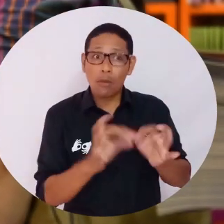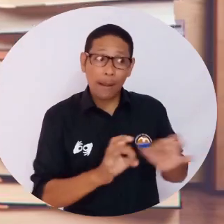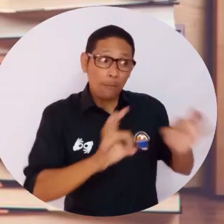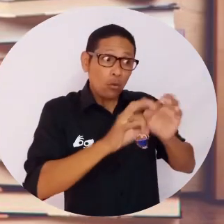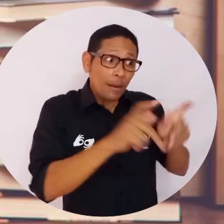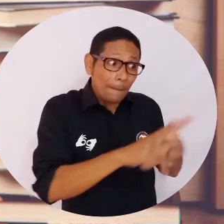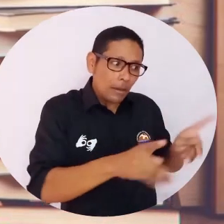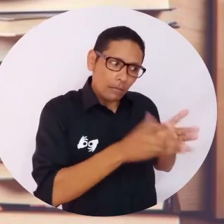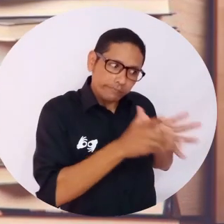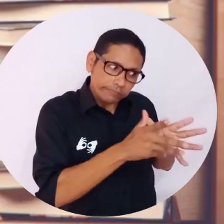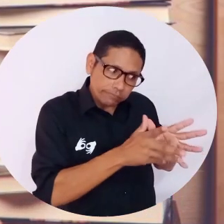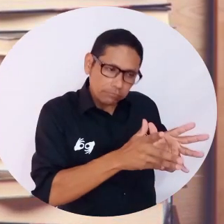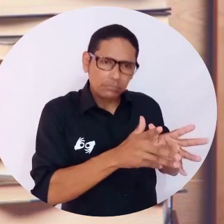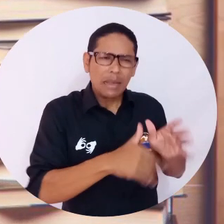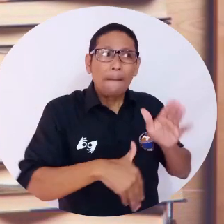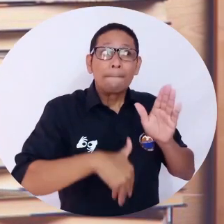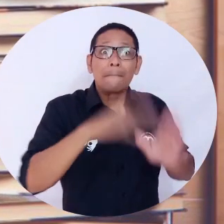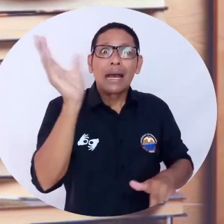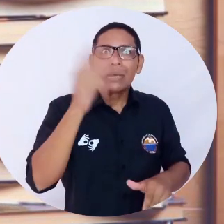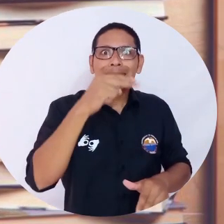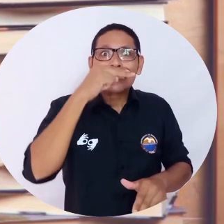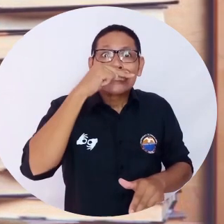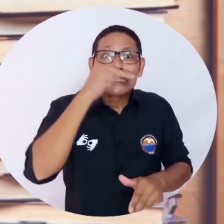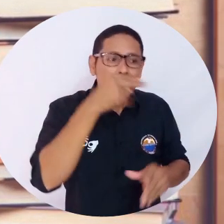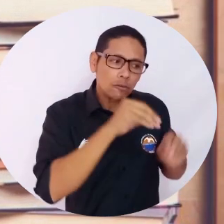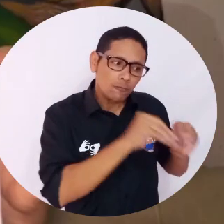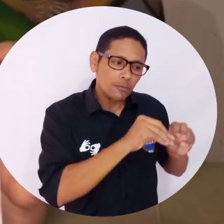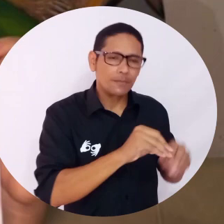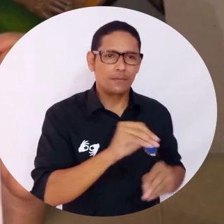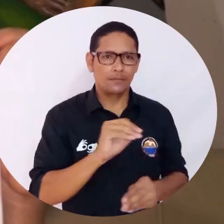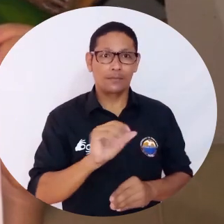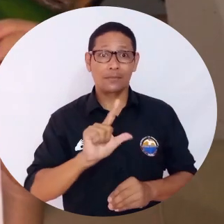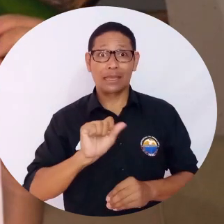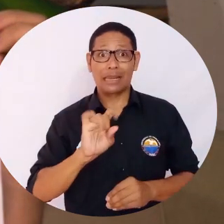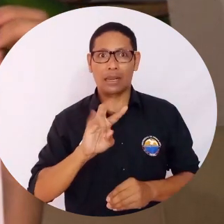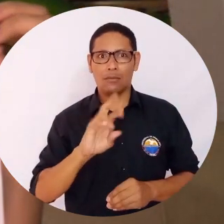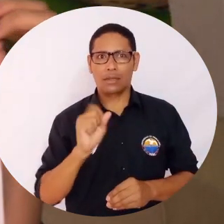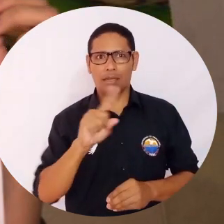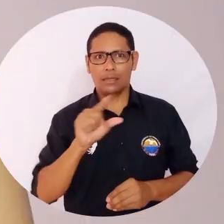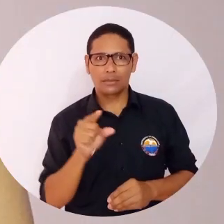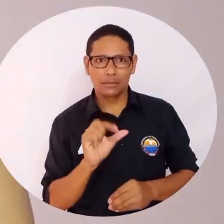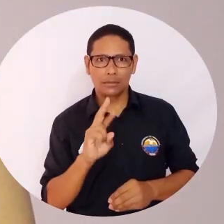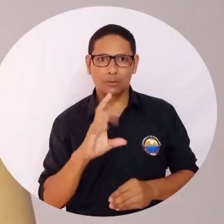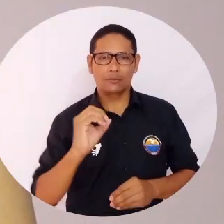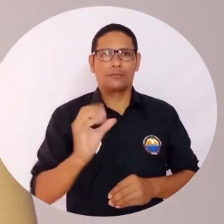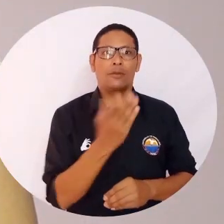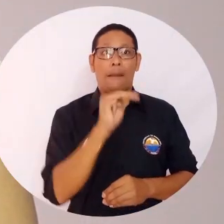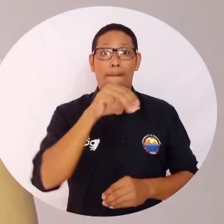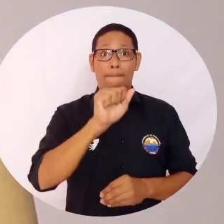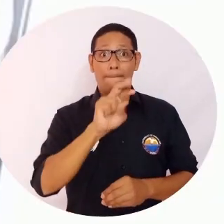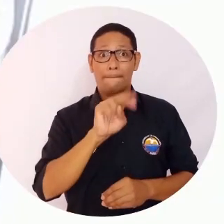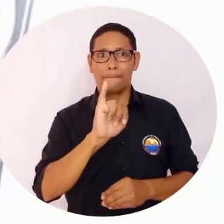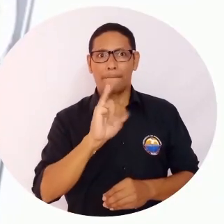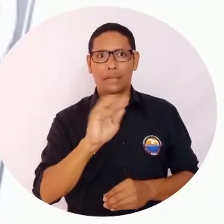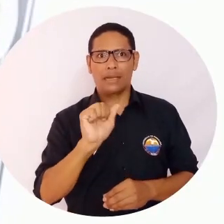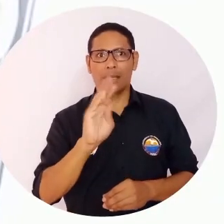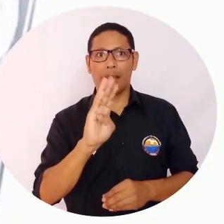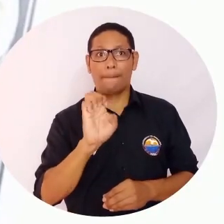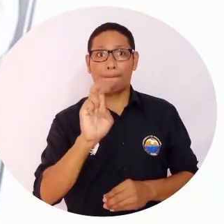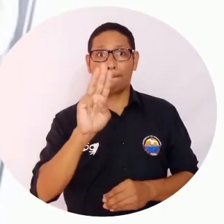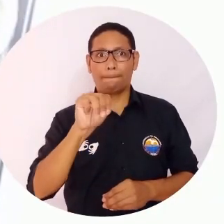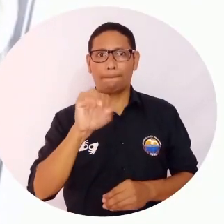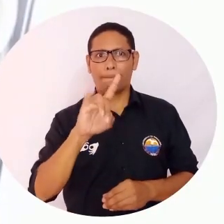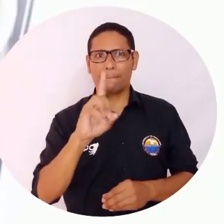personas, empezando por los niños. Se trata de Laura Castro Arza y María Correa Bermúdez, futuras ingenieras